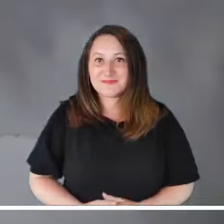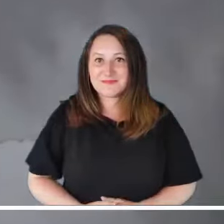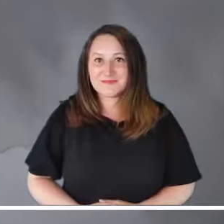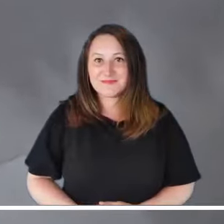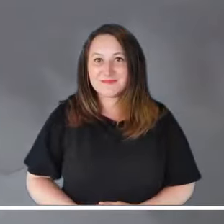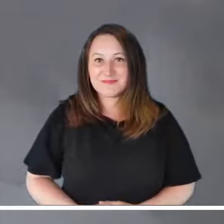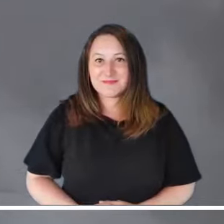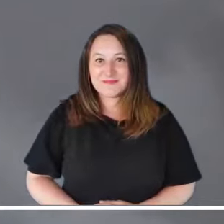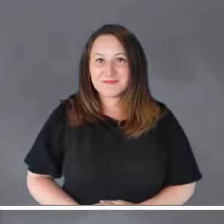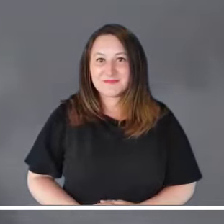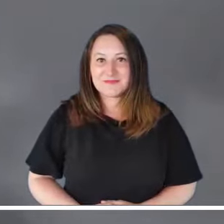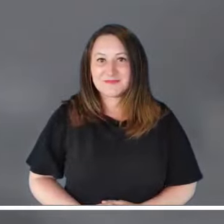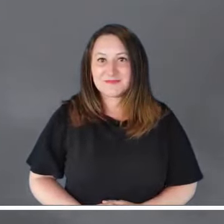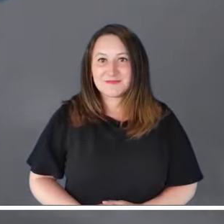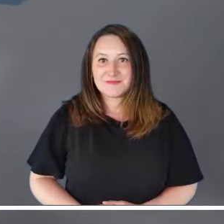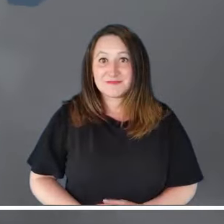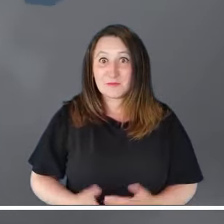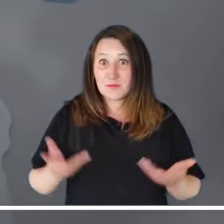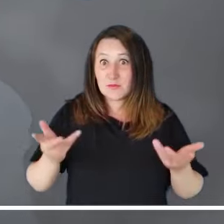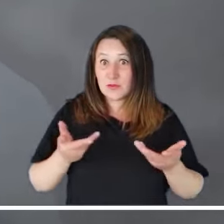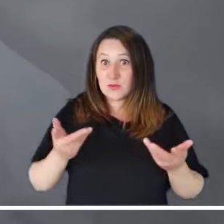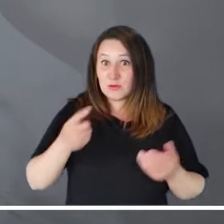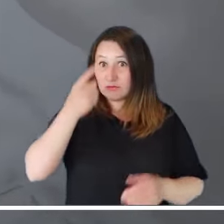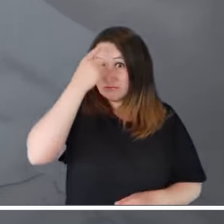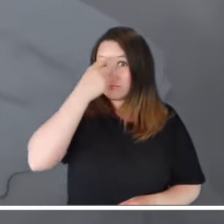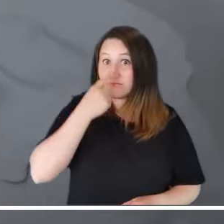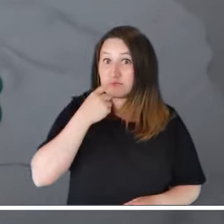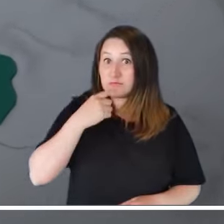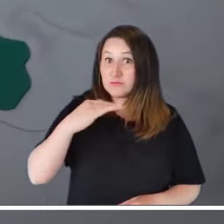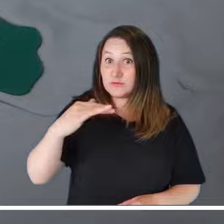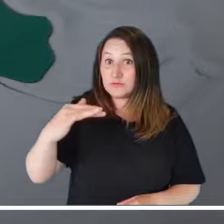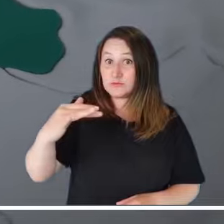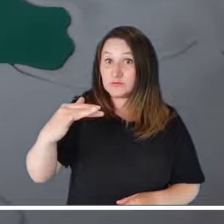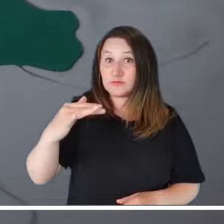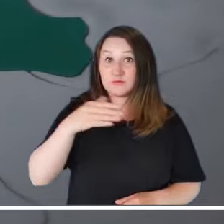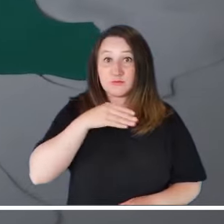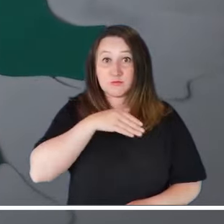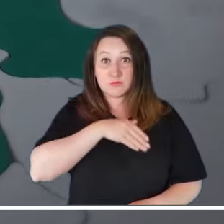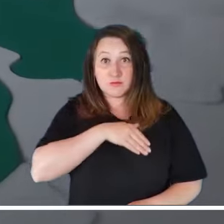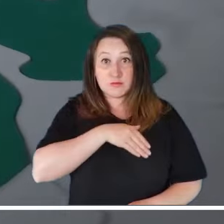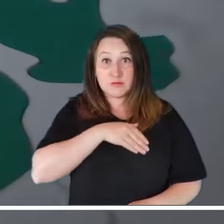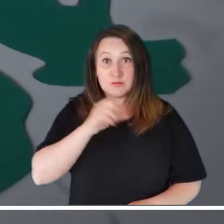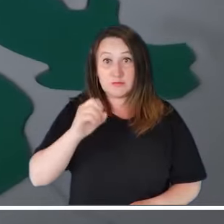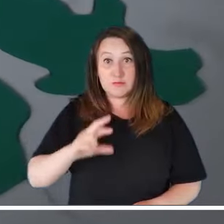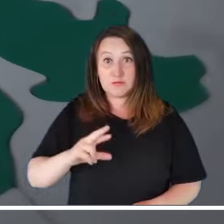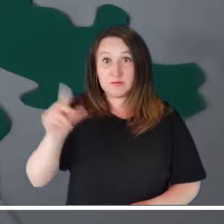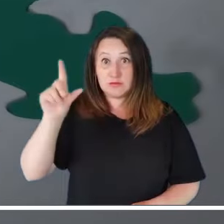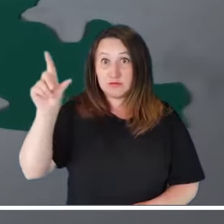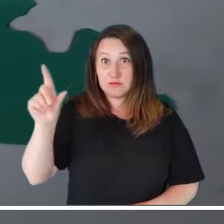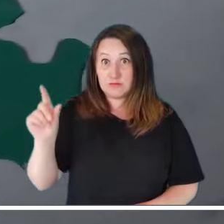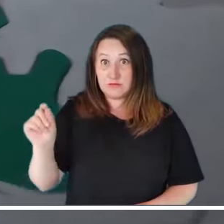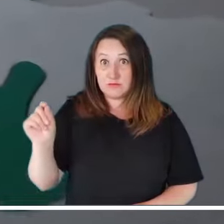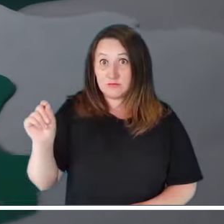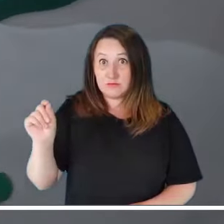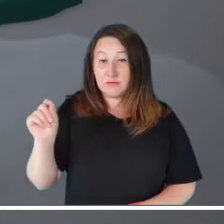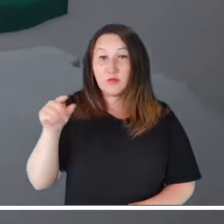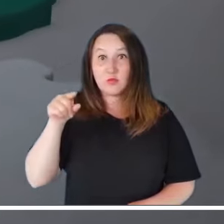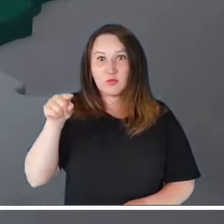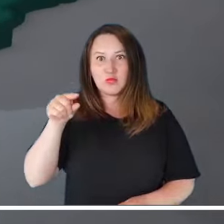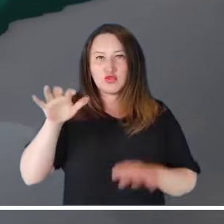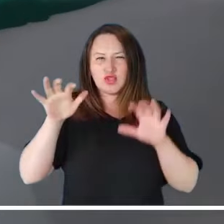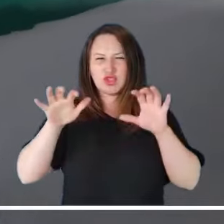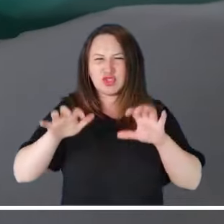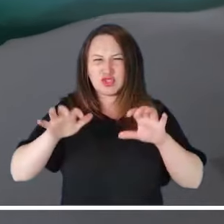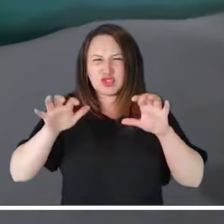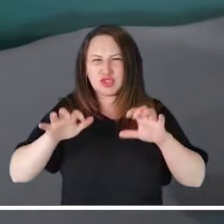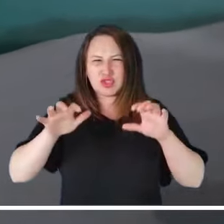Iniciamos nuestro pronóstico por el Caribe, que se despide con lluvias dispersas de intensidad moderada en zonas de Bolívar,